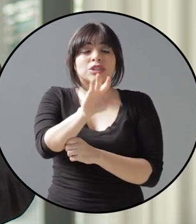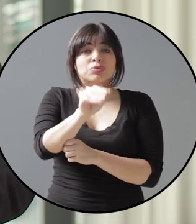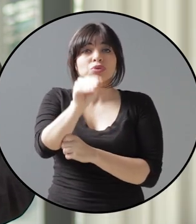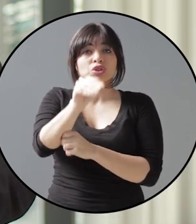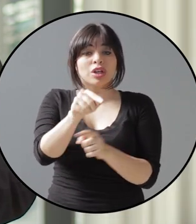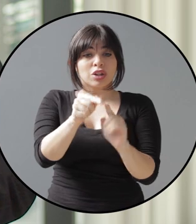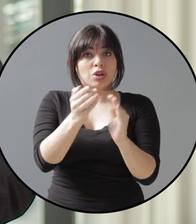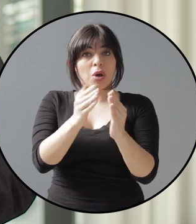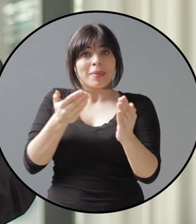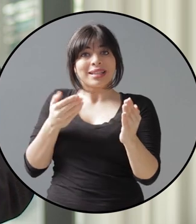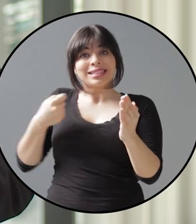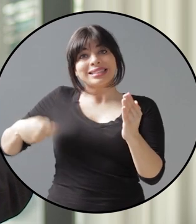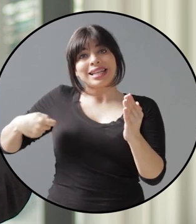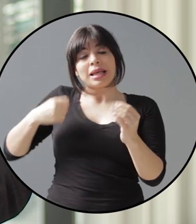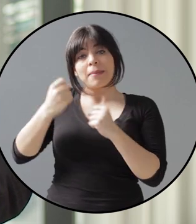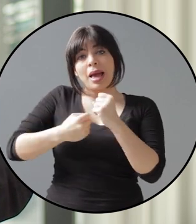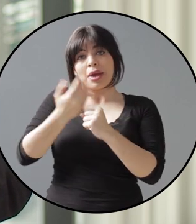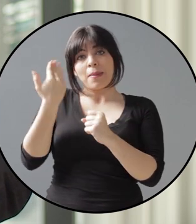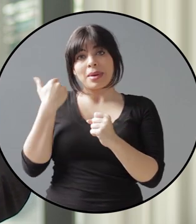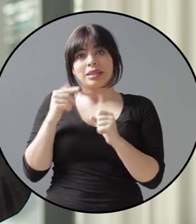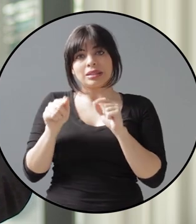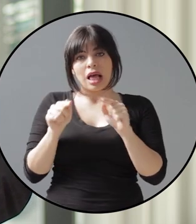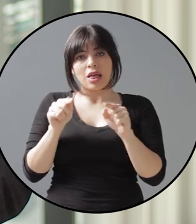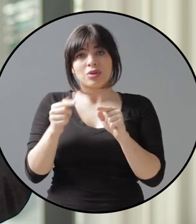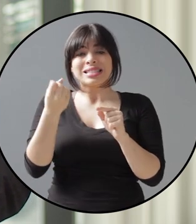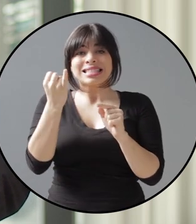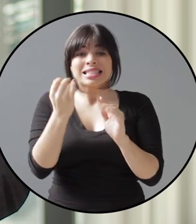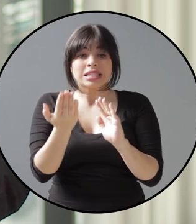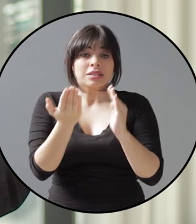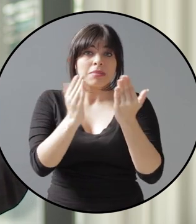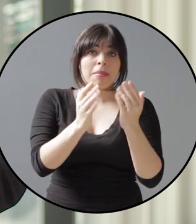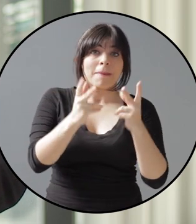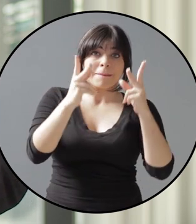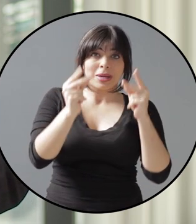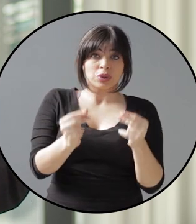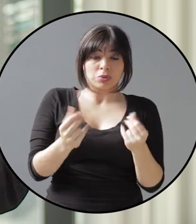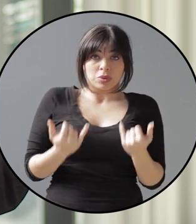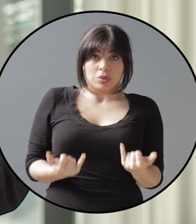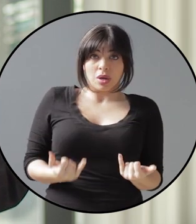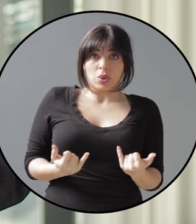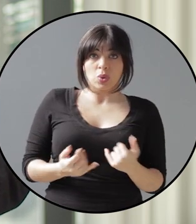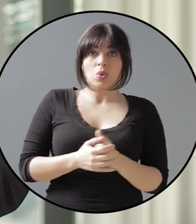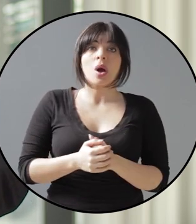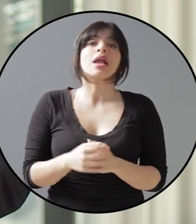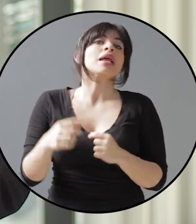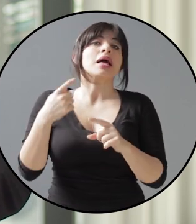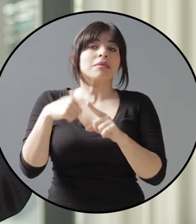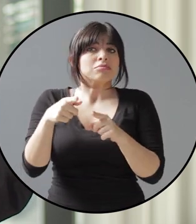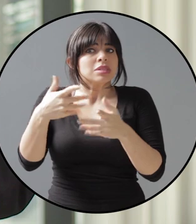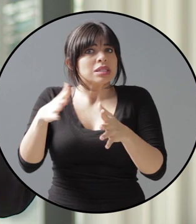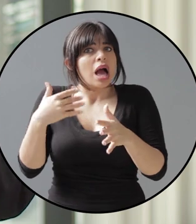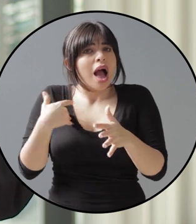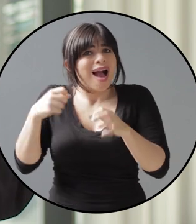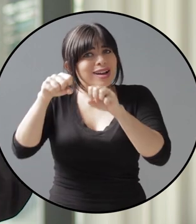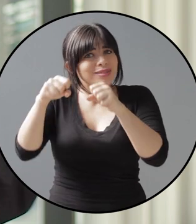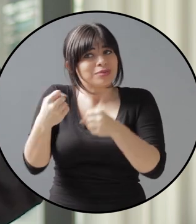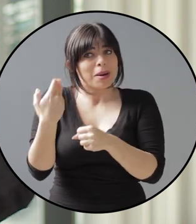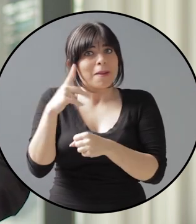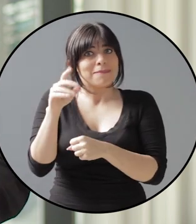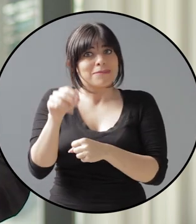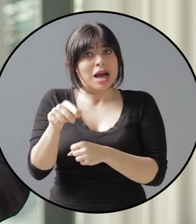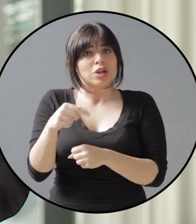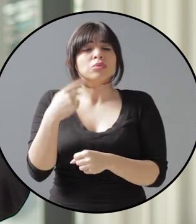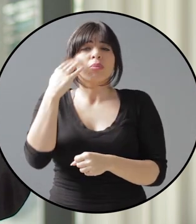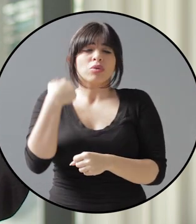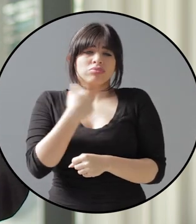con respecto al que presentamos en septiembre del año anterior. Si lo comparamos con el presupuesto que está vigente y que además recortamos en